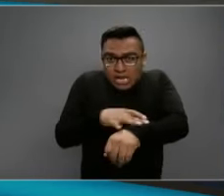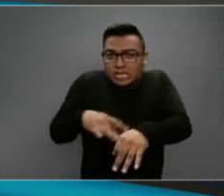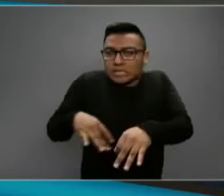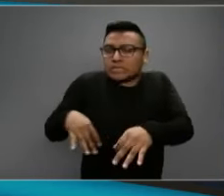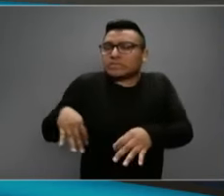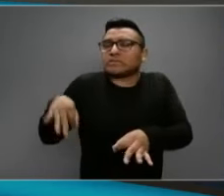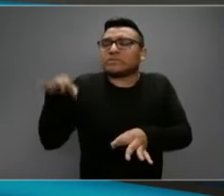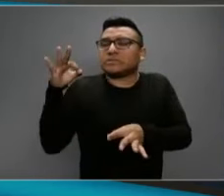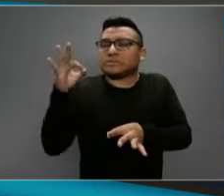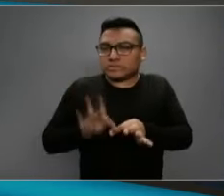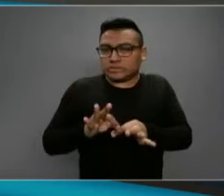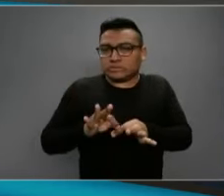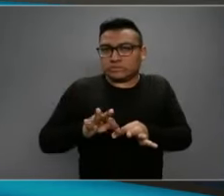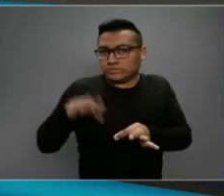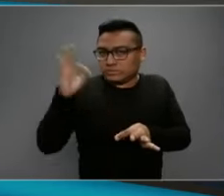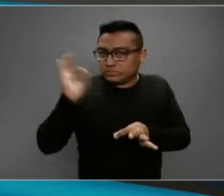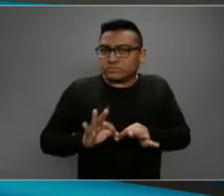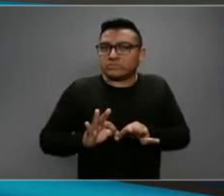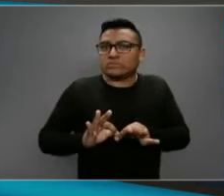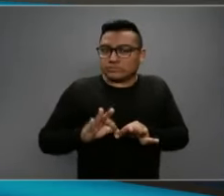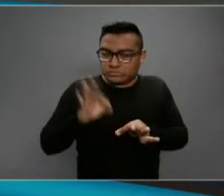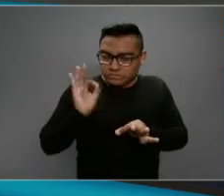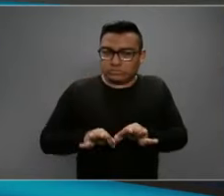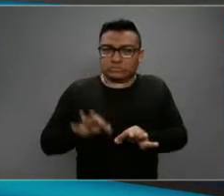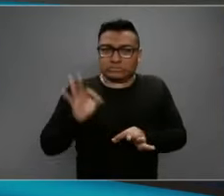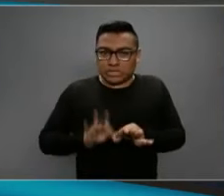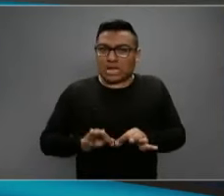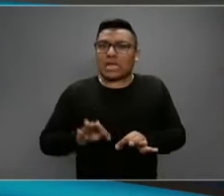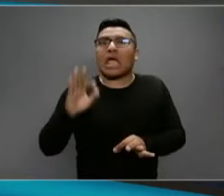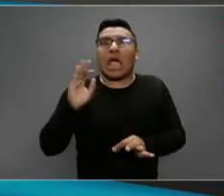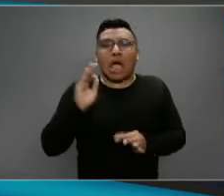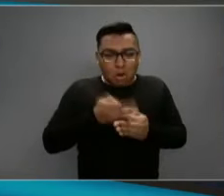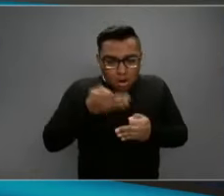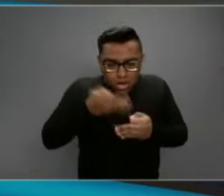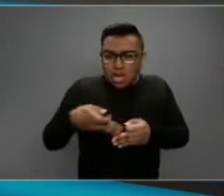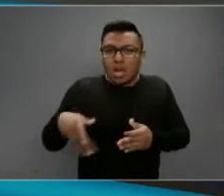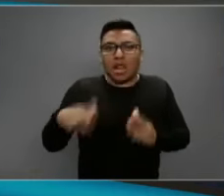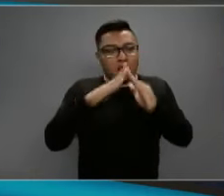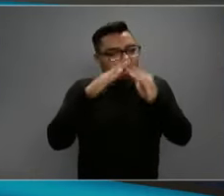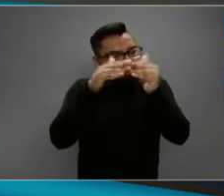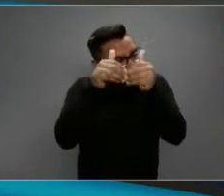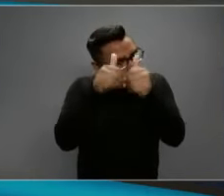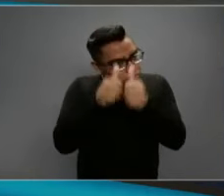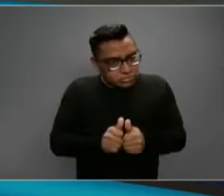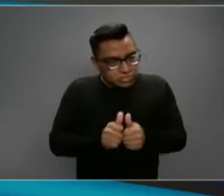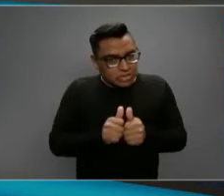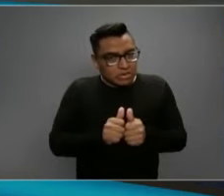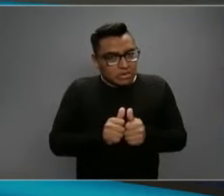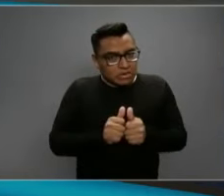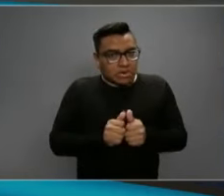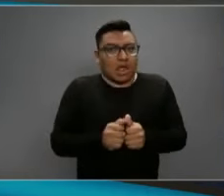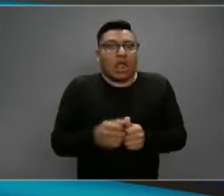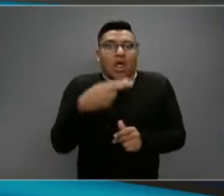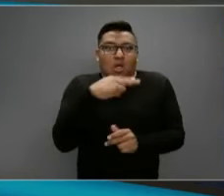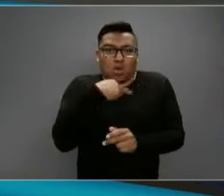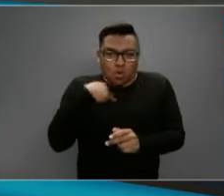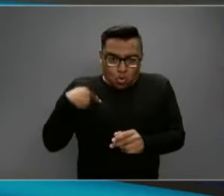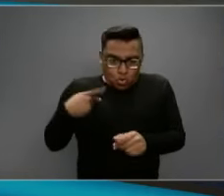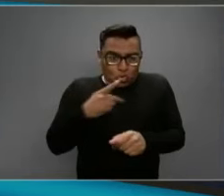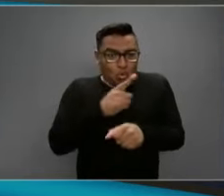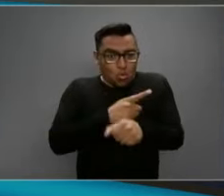exacto en el que podemos quedarnos en casa para mitigar esta